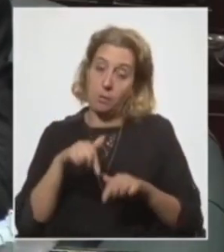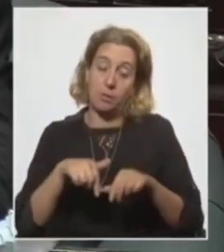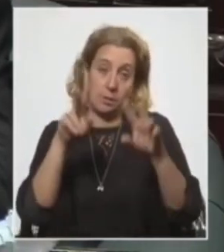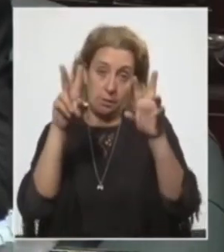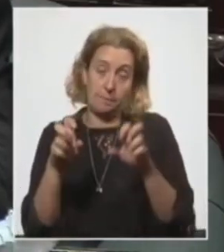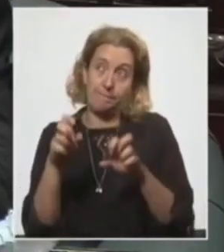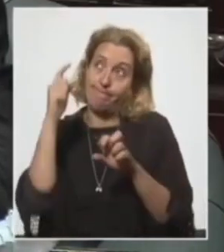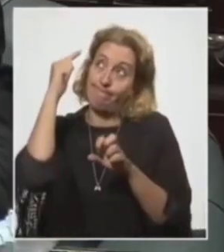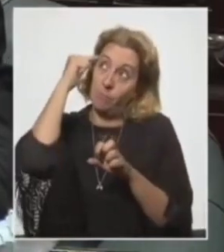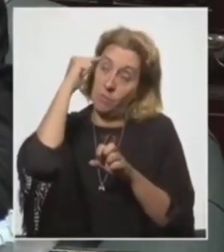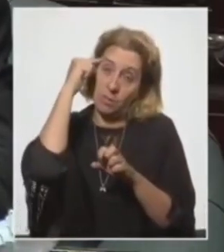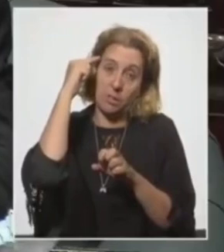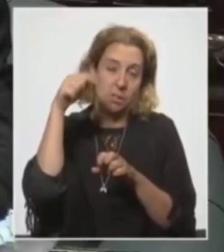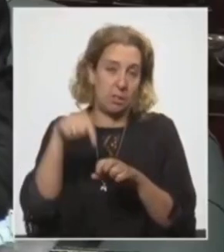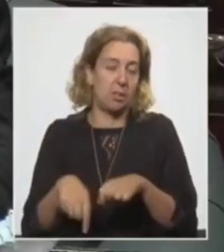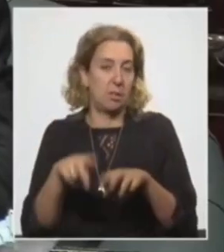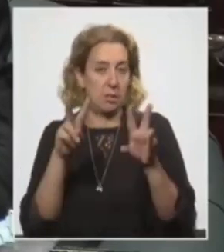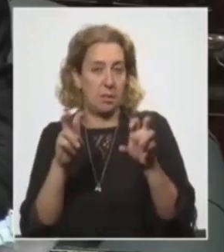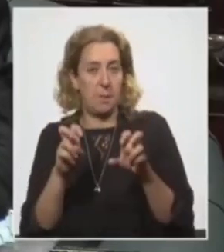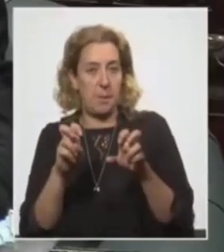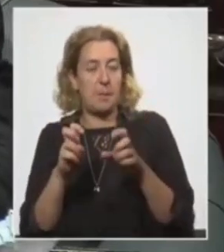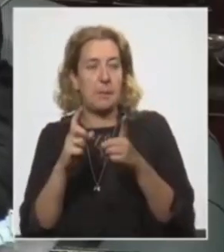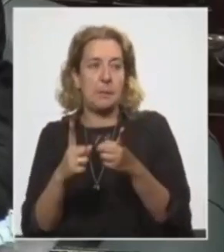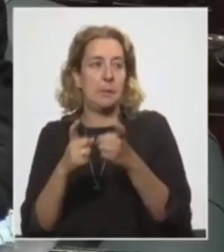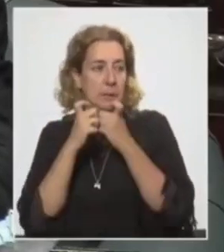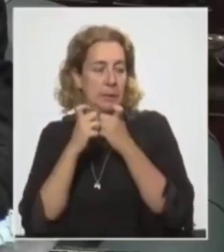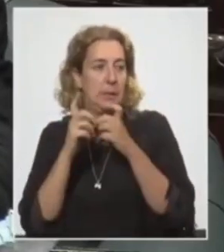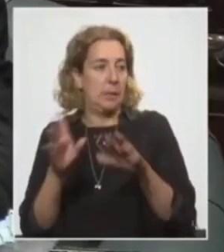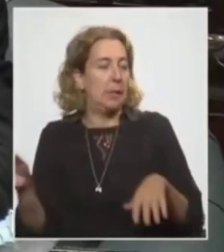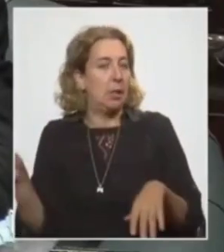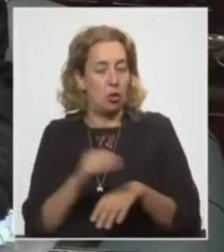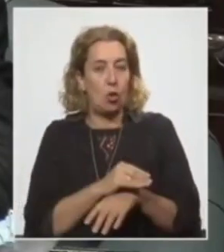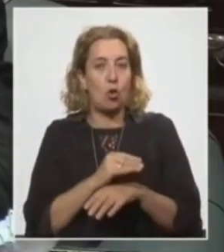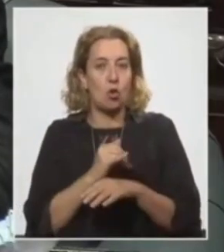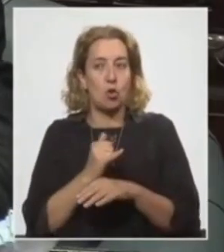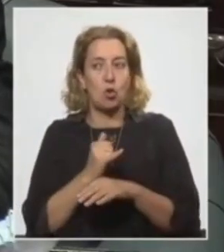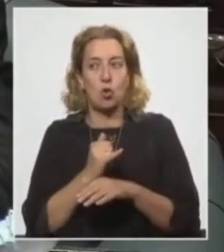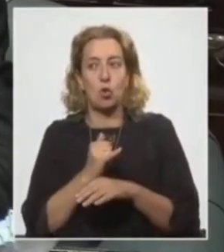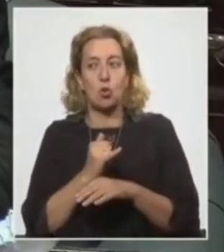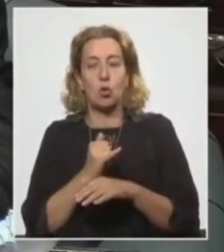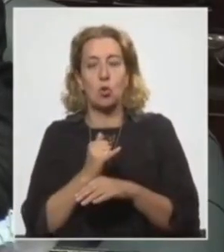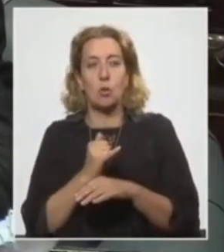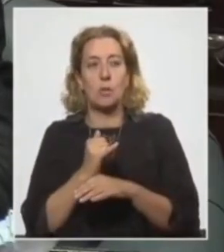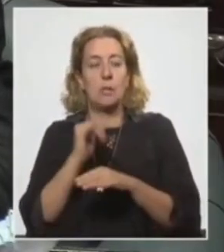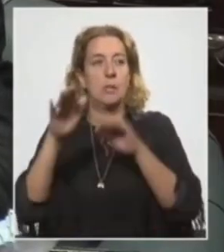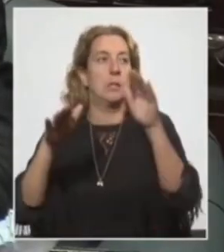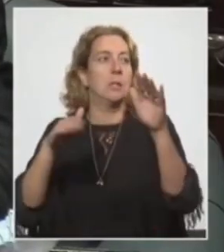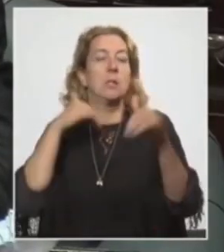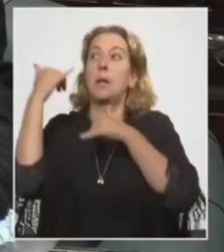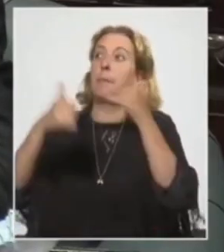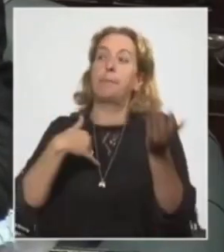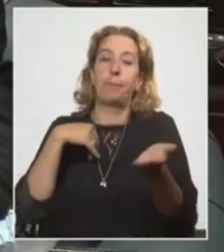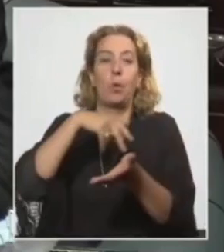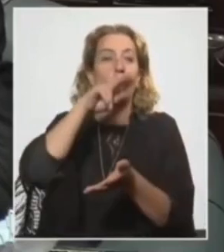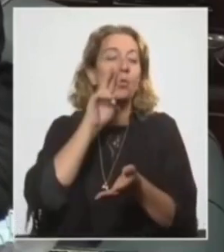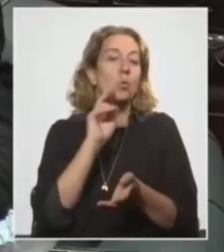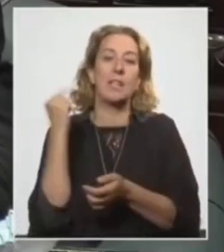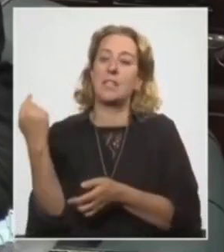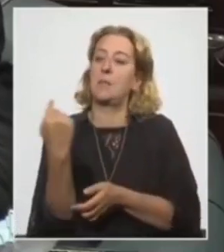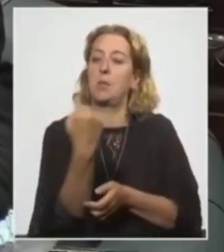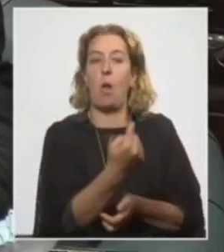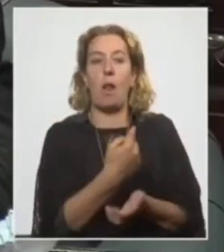la conciencia que tenemos sobre este tema, la necesidad de que todos juntos llamemos a que las conductas individuales contribuyan,